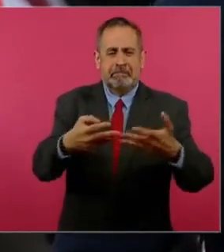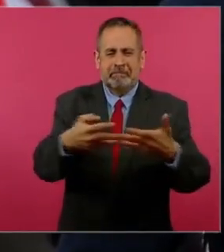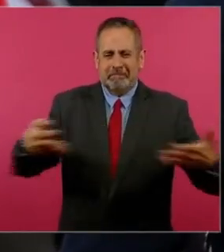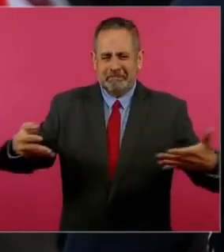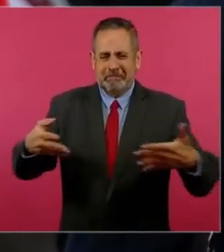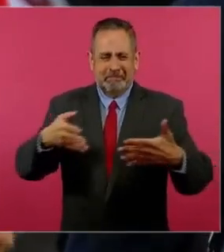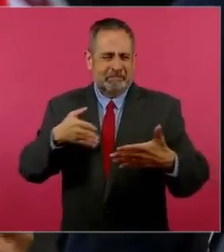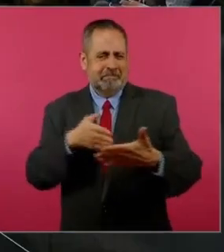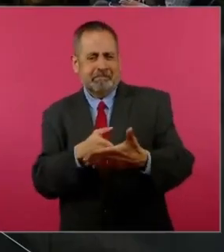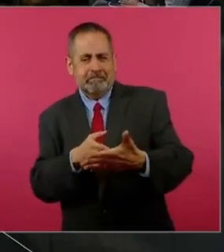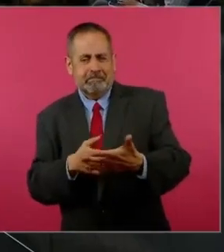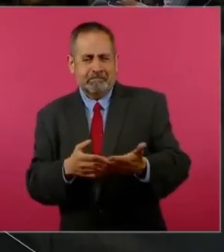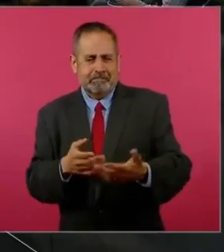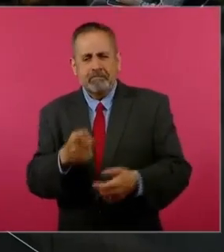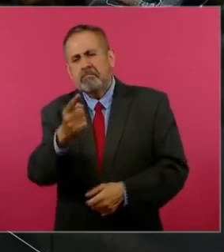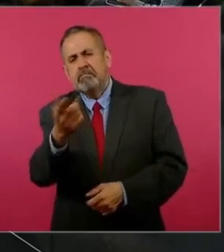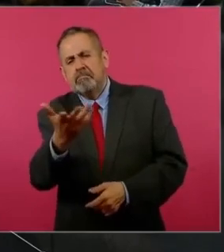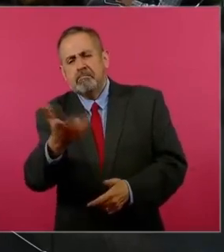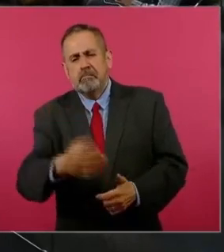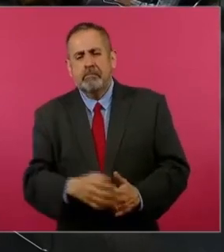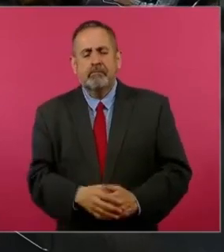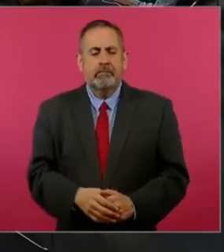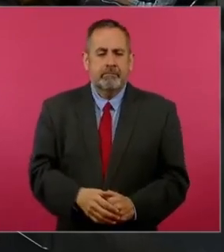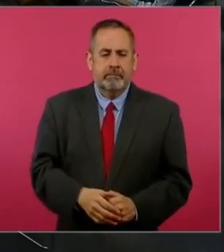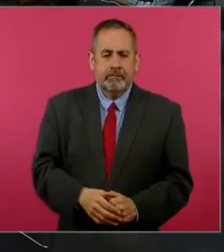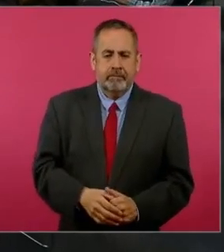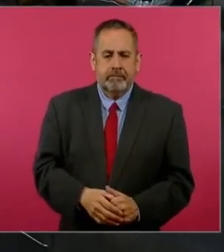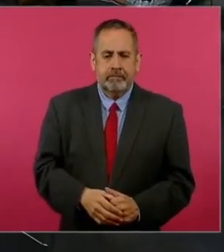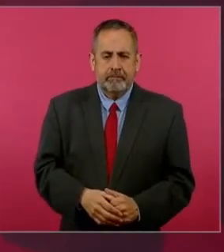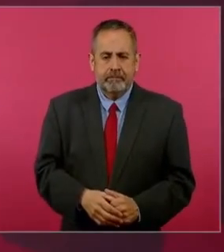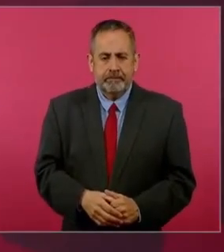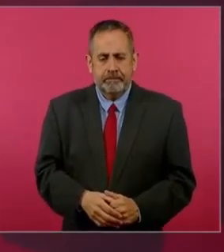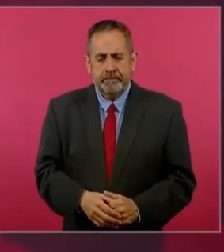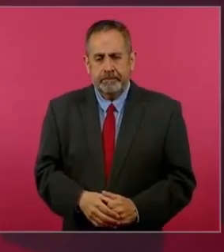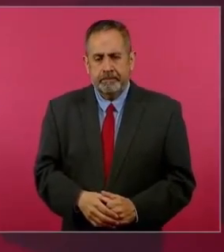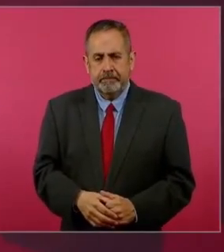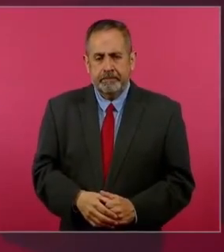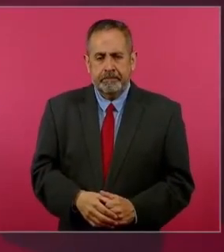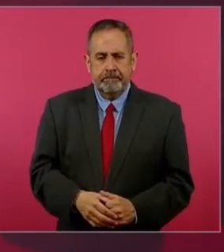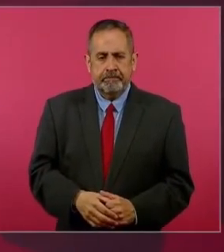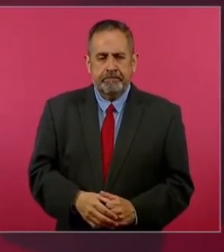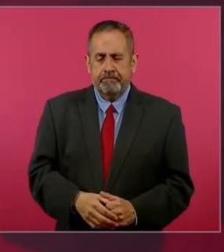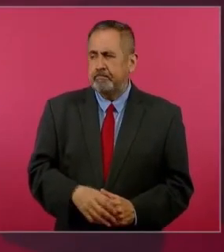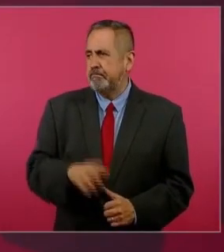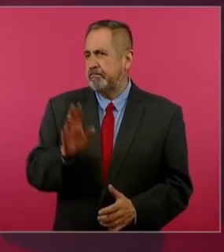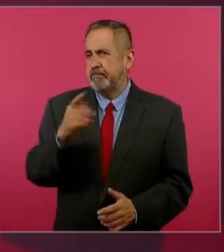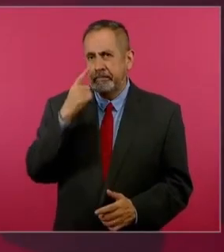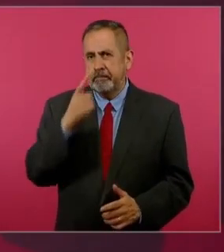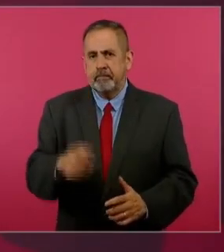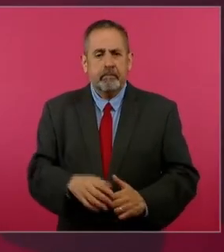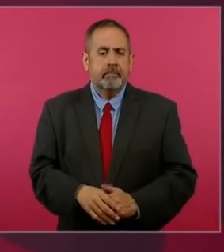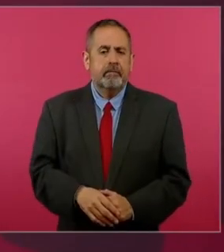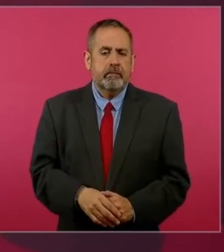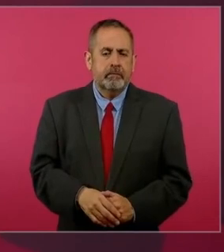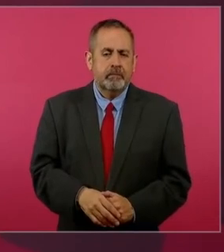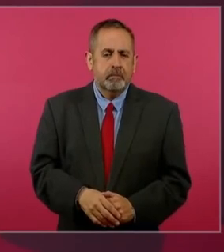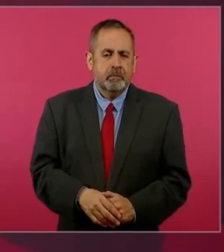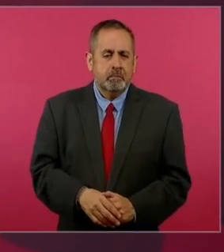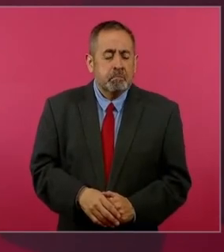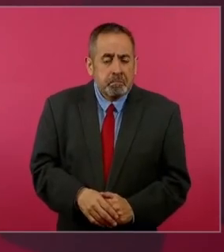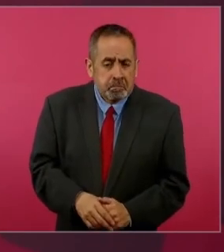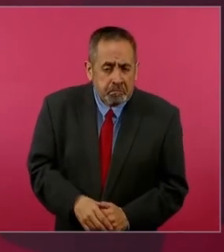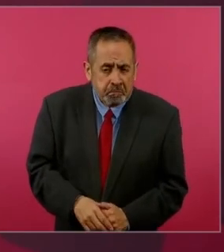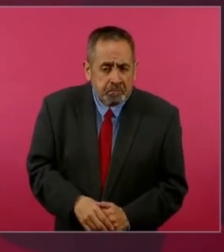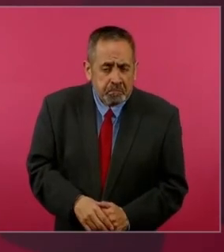mire, no hay que hacer mucho,